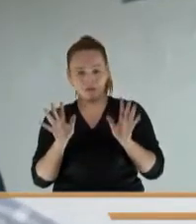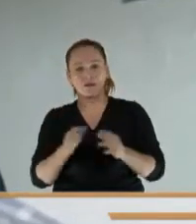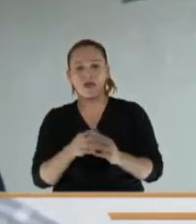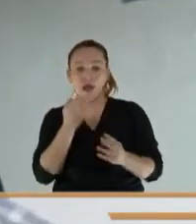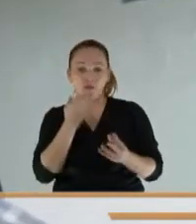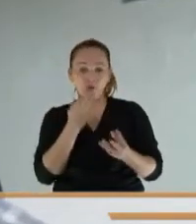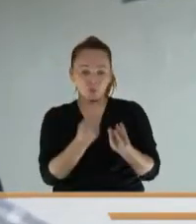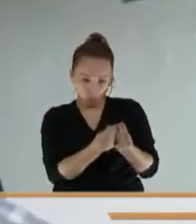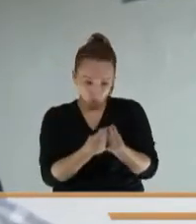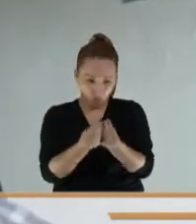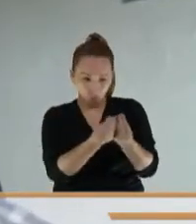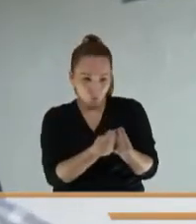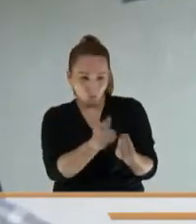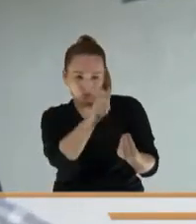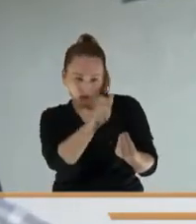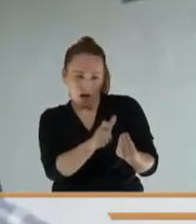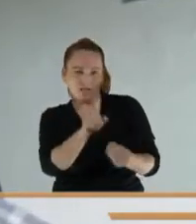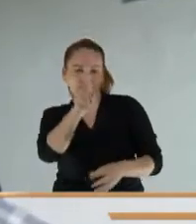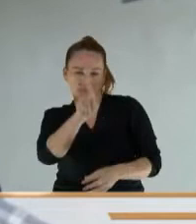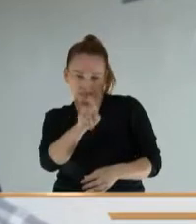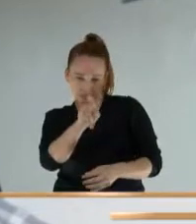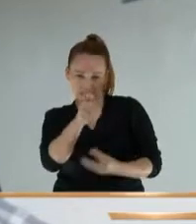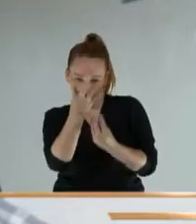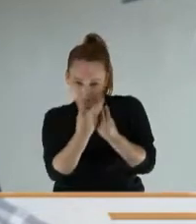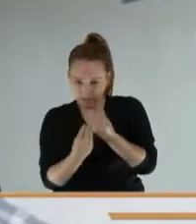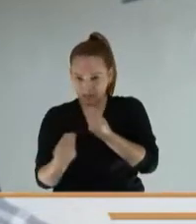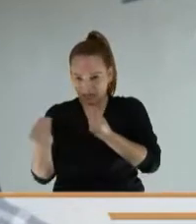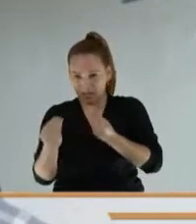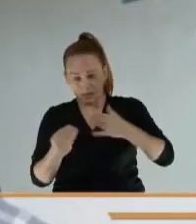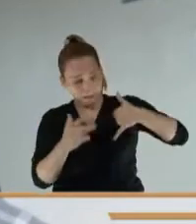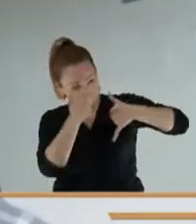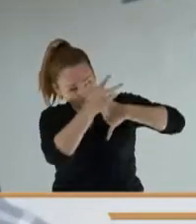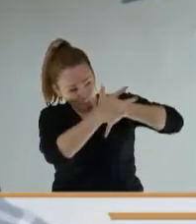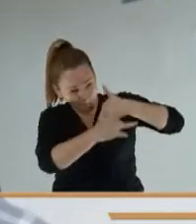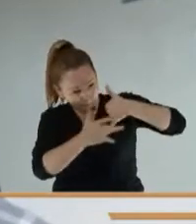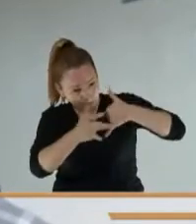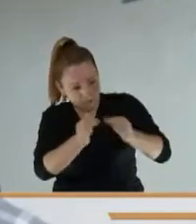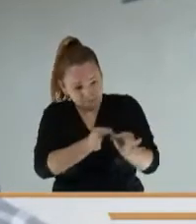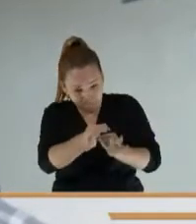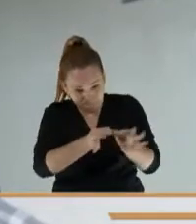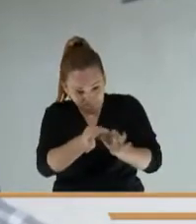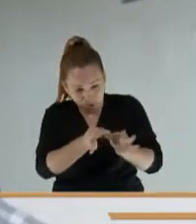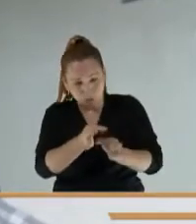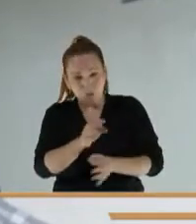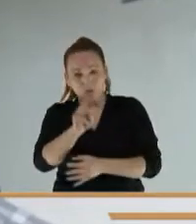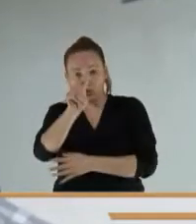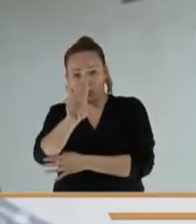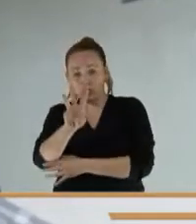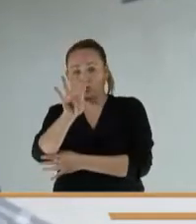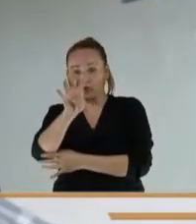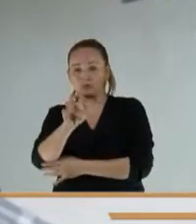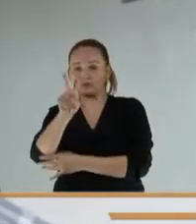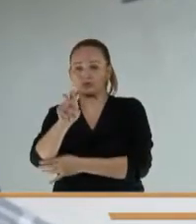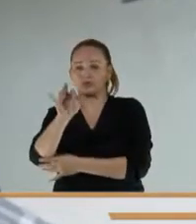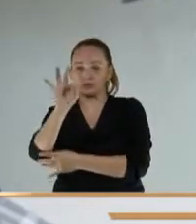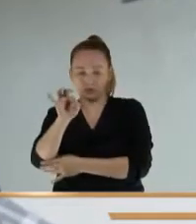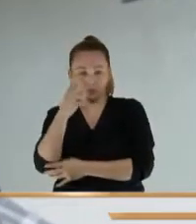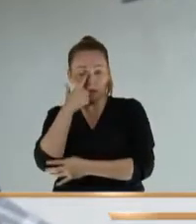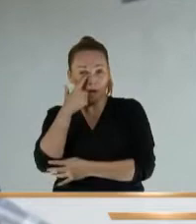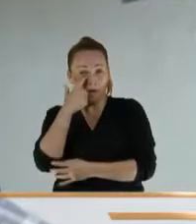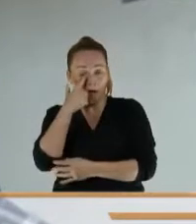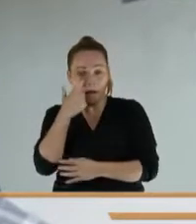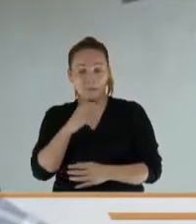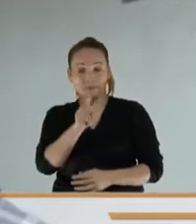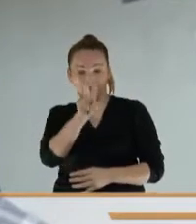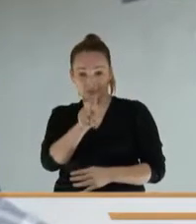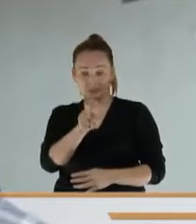de sexta categoría que en Colombia hay 968 municipios de sexta categoría pasaría a ganar de